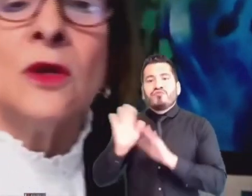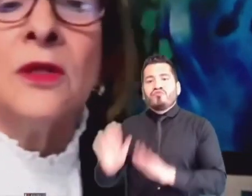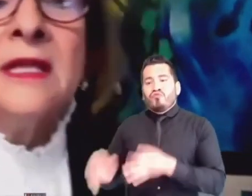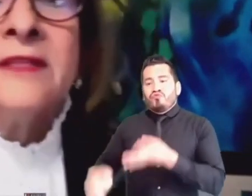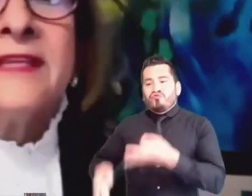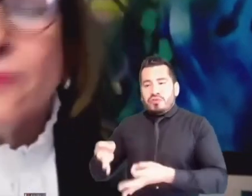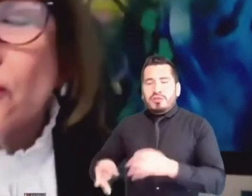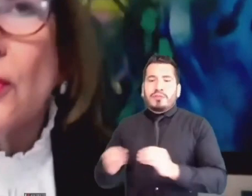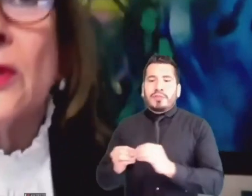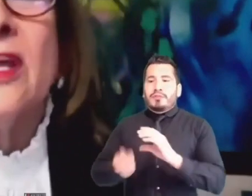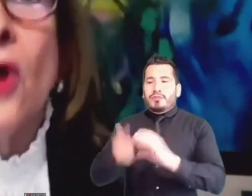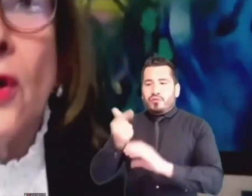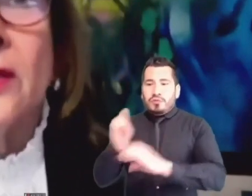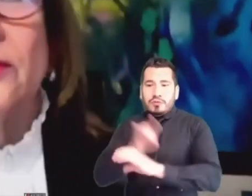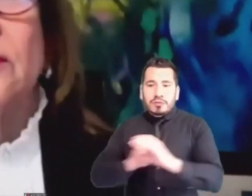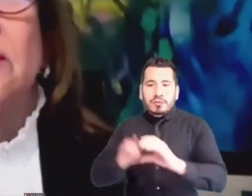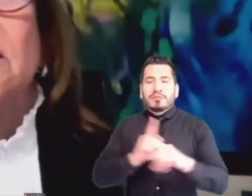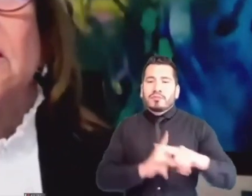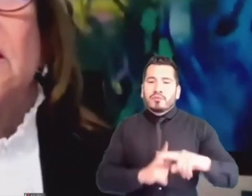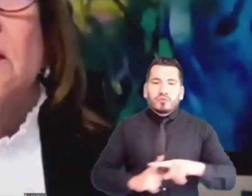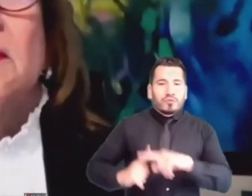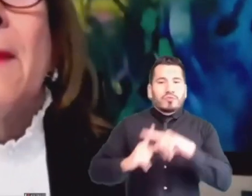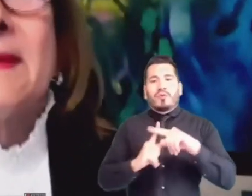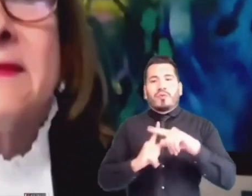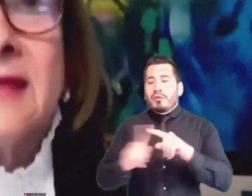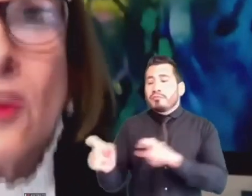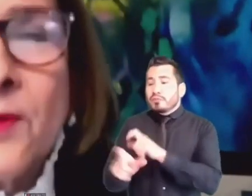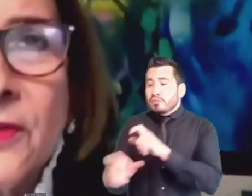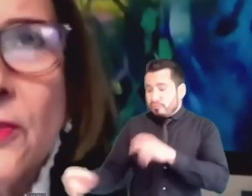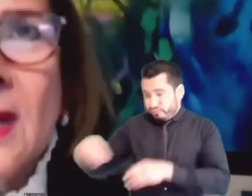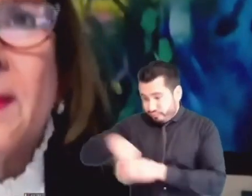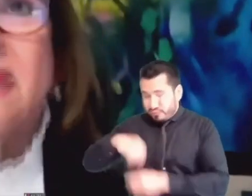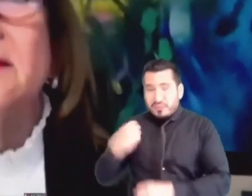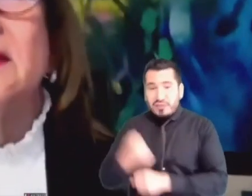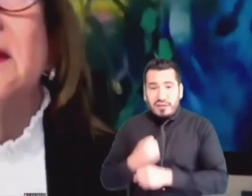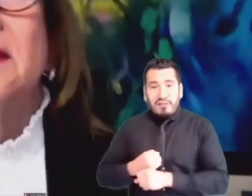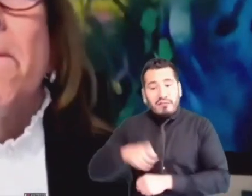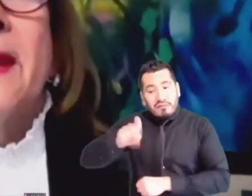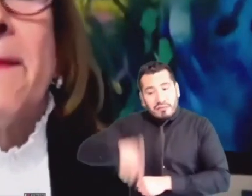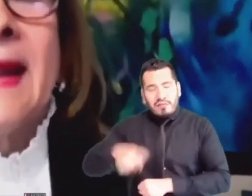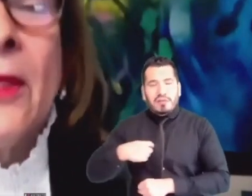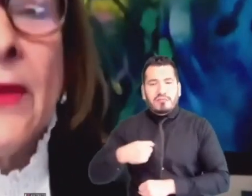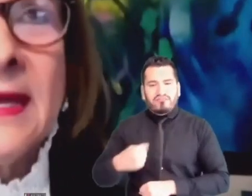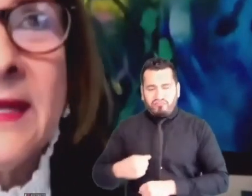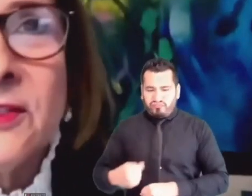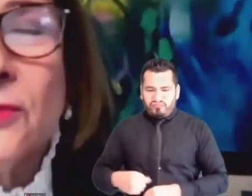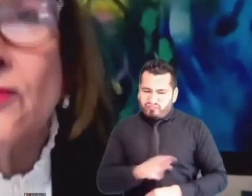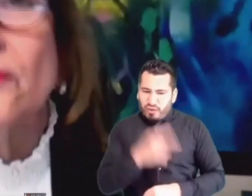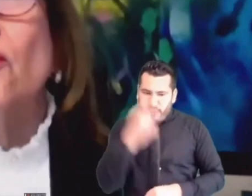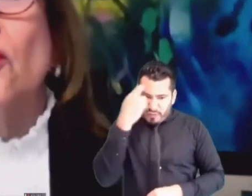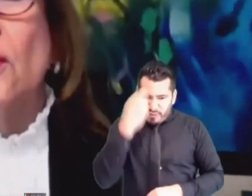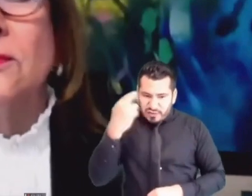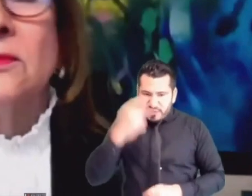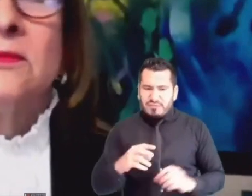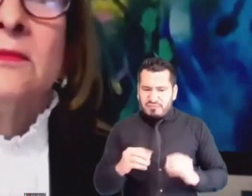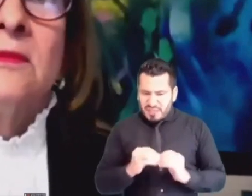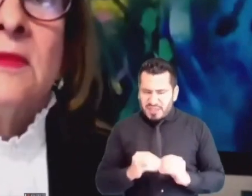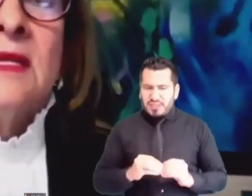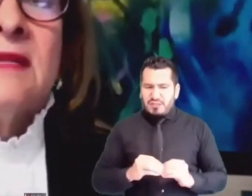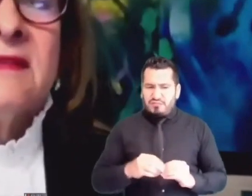control, sean funcionarios idóneos, capacitados profesionalmente, preparados en el ejercicio de su función.